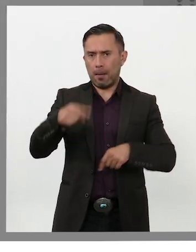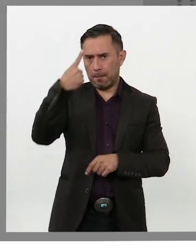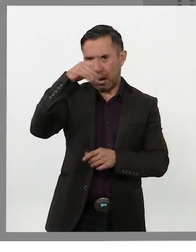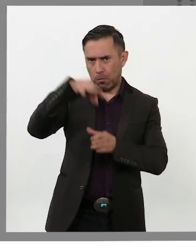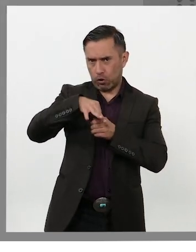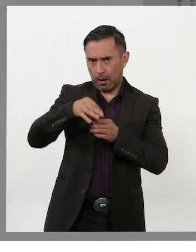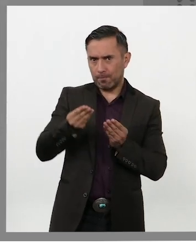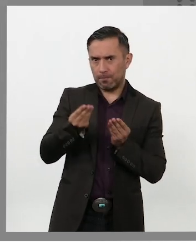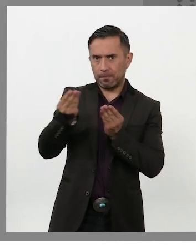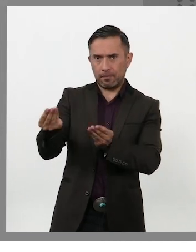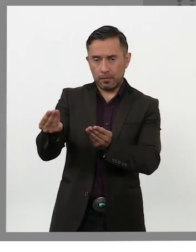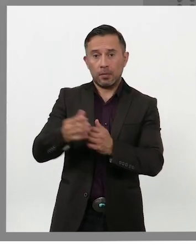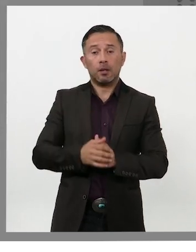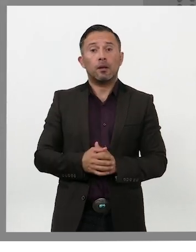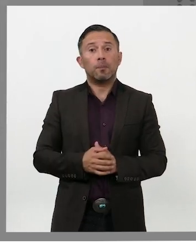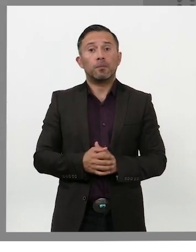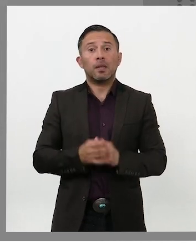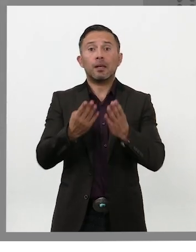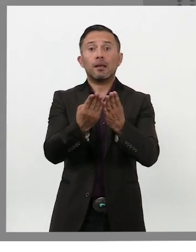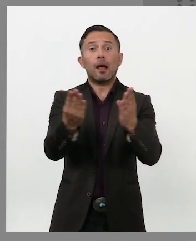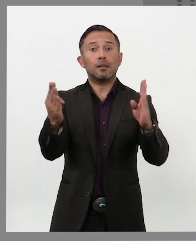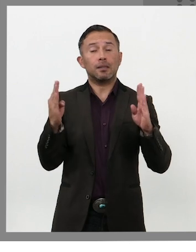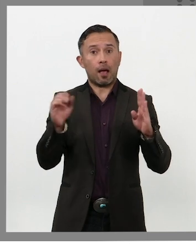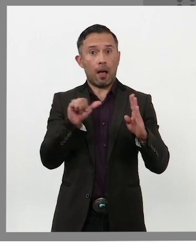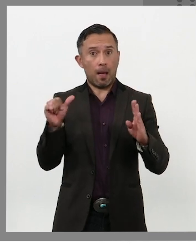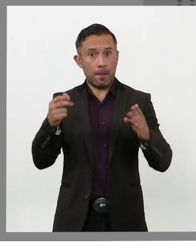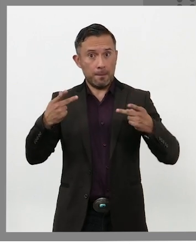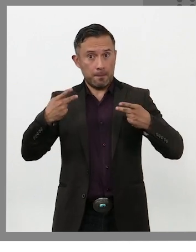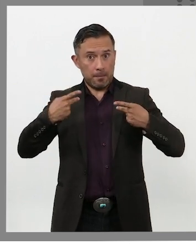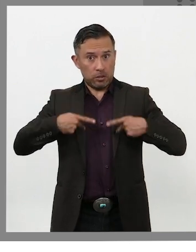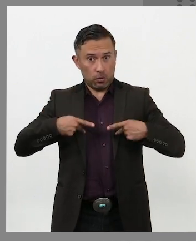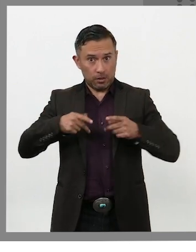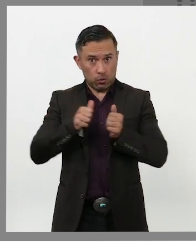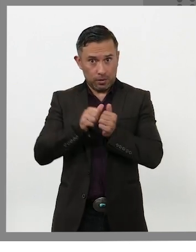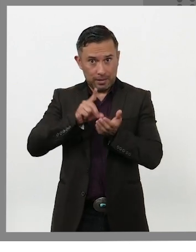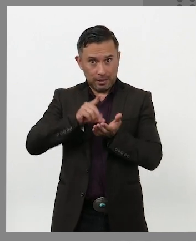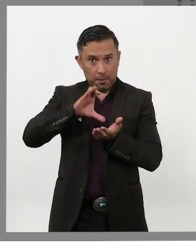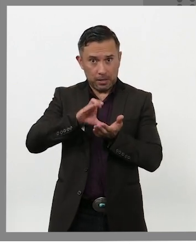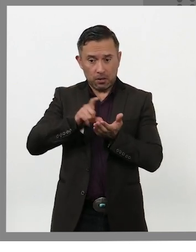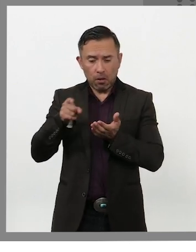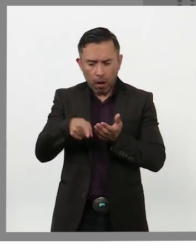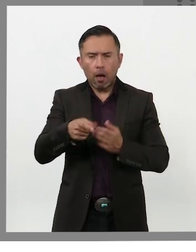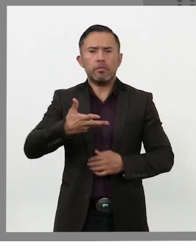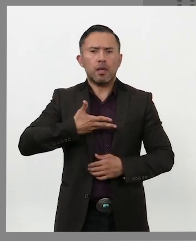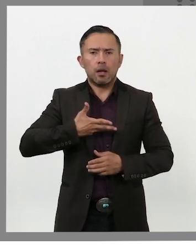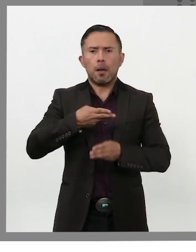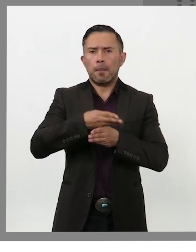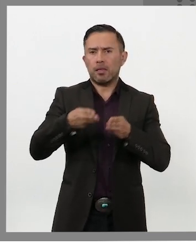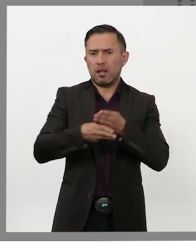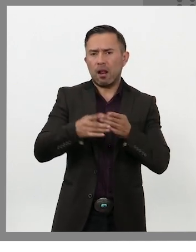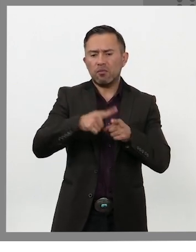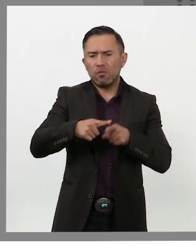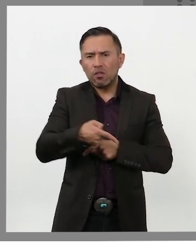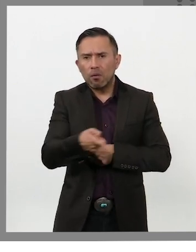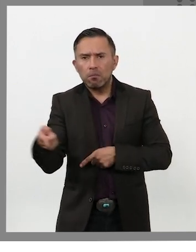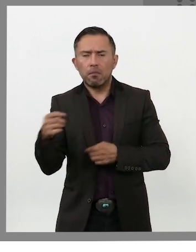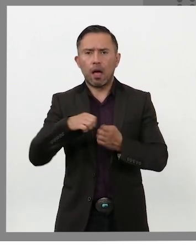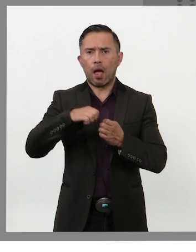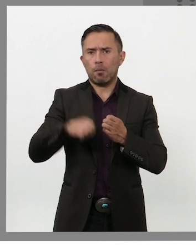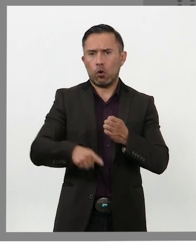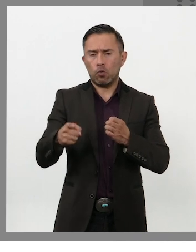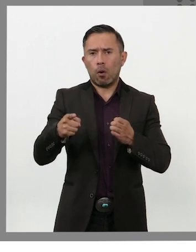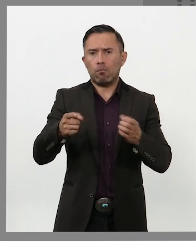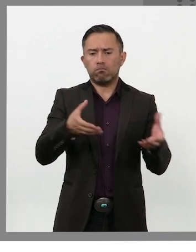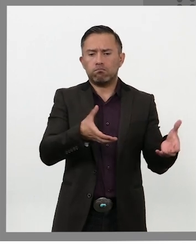Para ello, en las casillas las personas electoras con alguna discapacidad tienen a su disposición materiales de apoyo. Por ejemplo, una